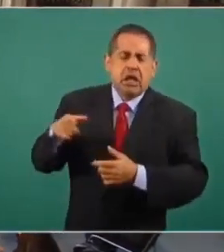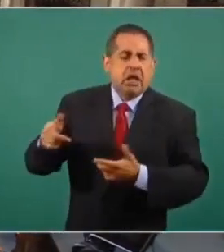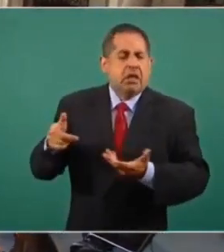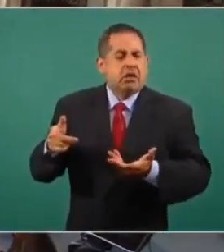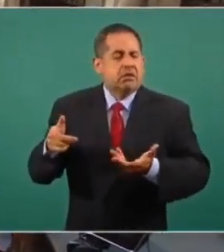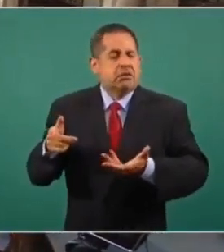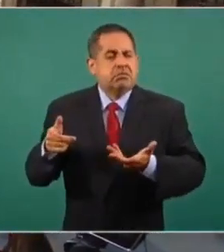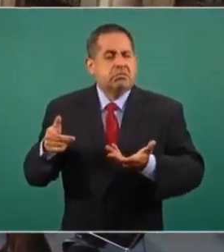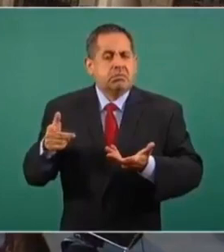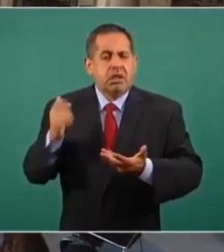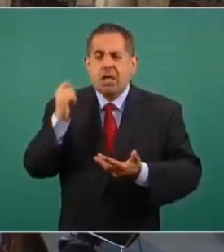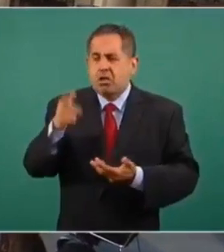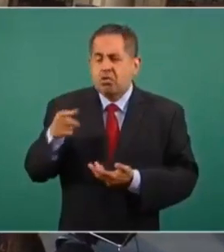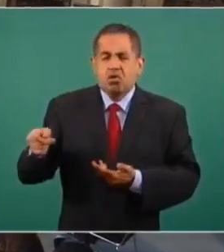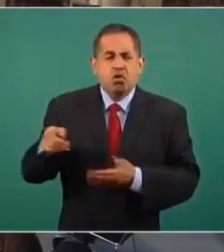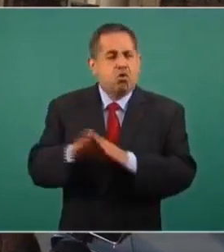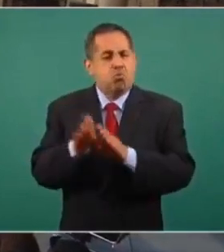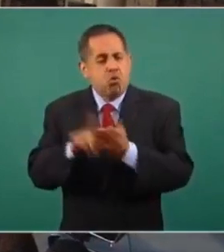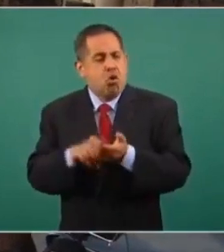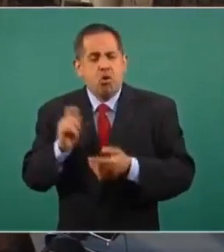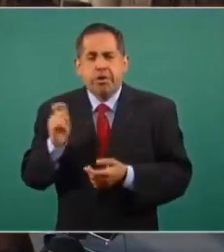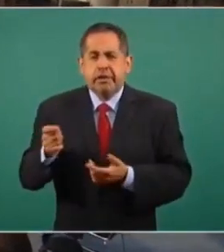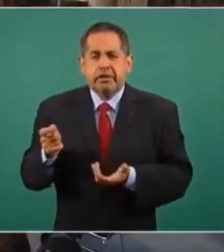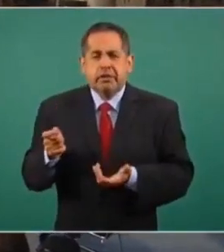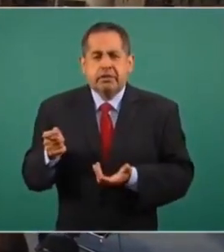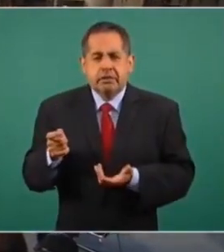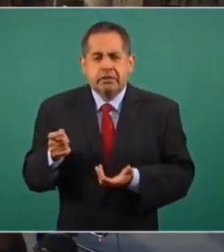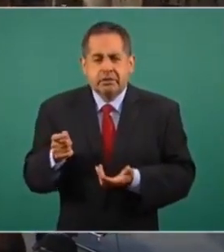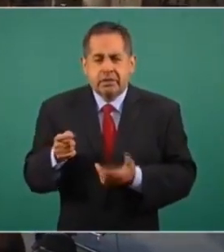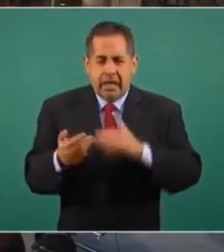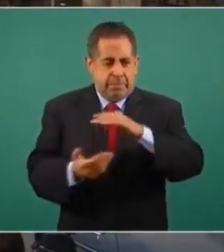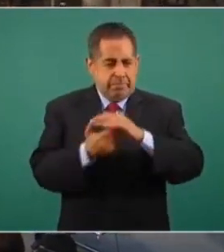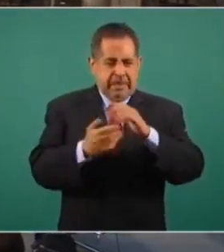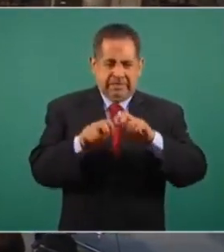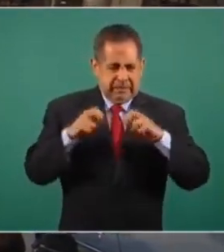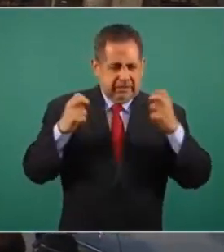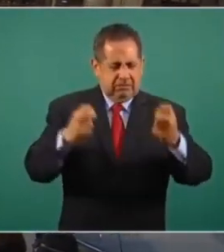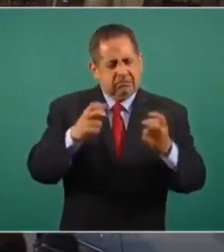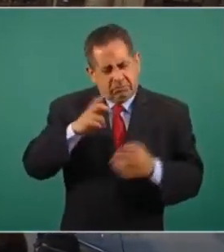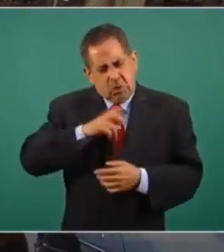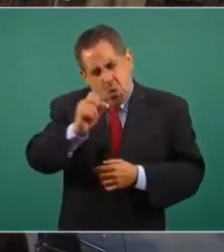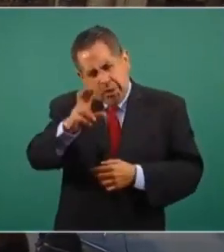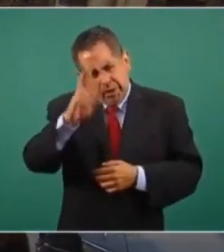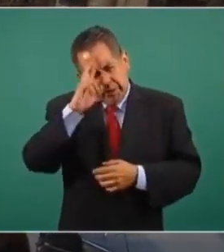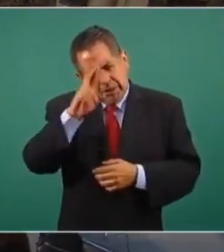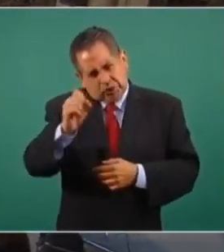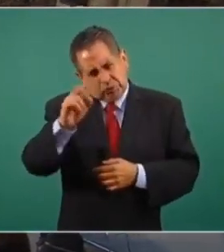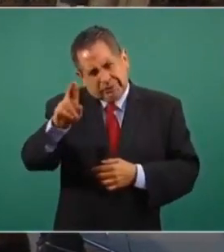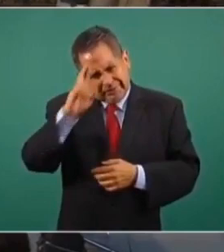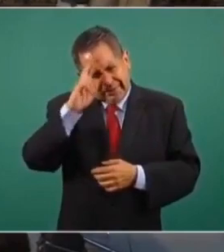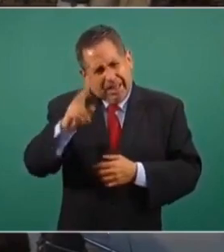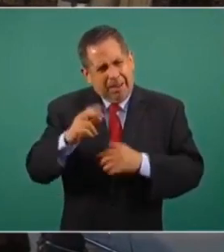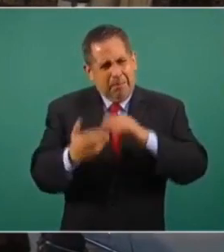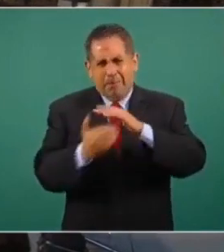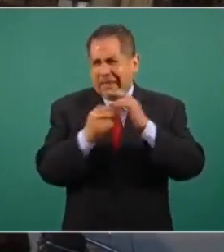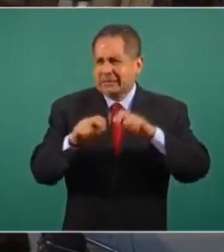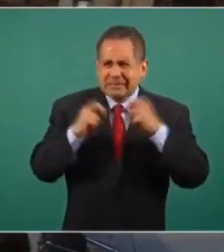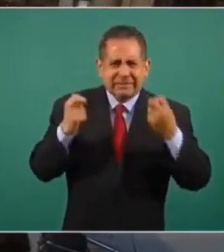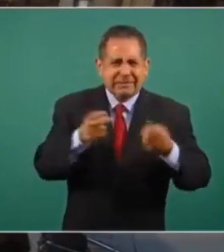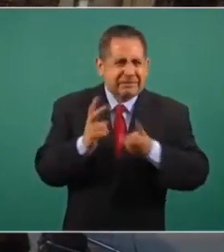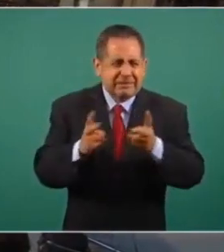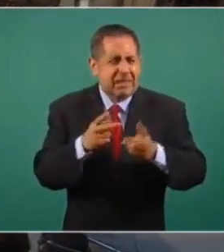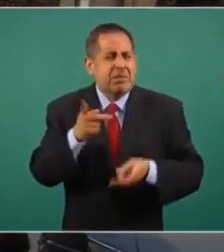cómo es que se está proponiendo esta mesa y yo la respeto, subsecretario, pero en